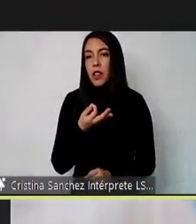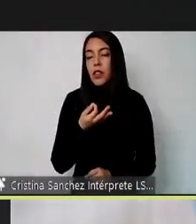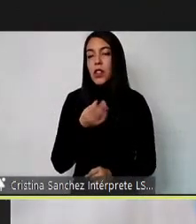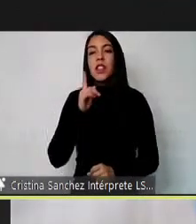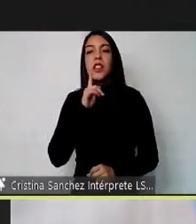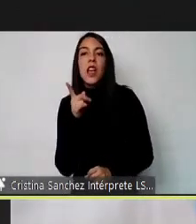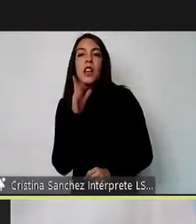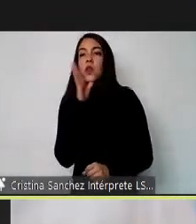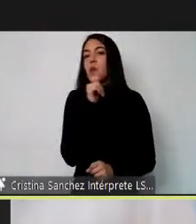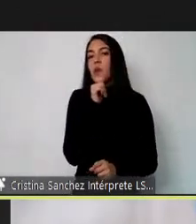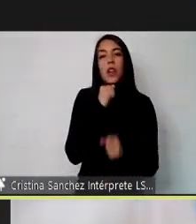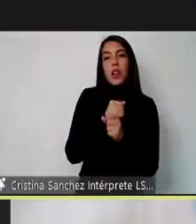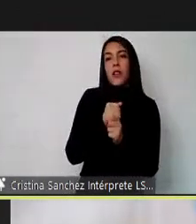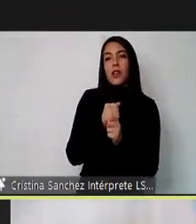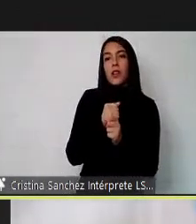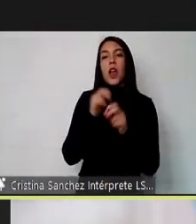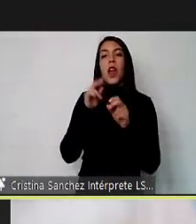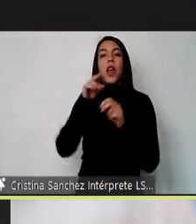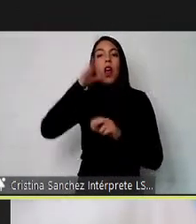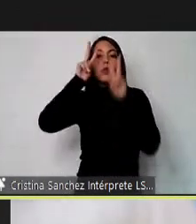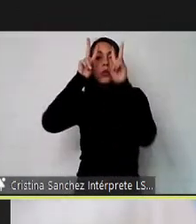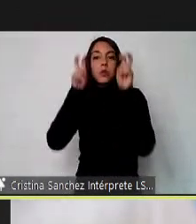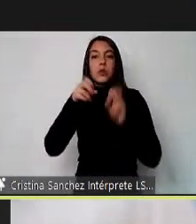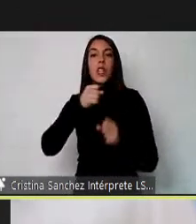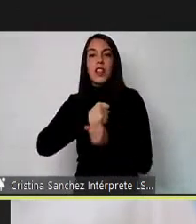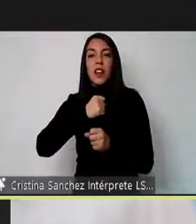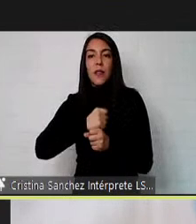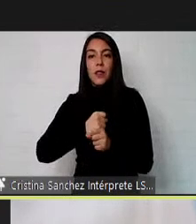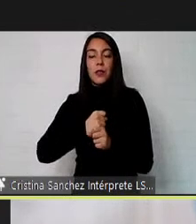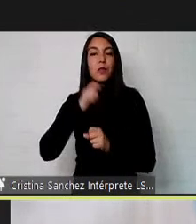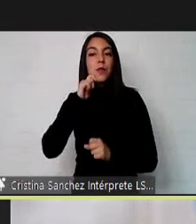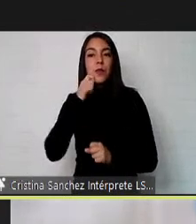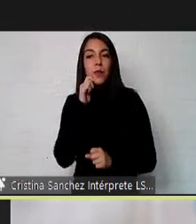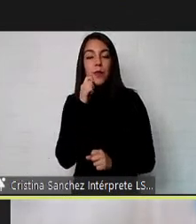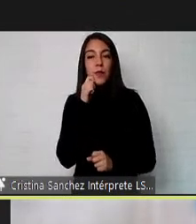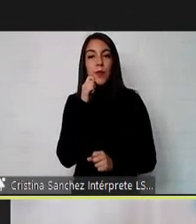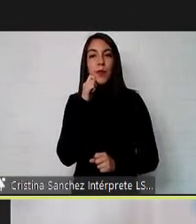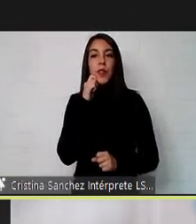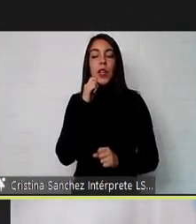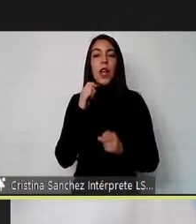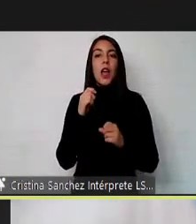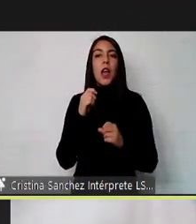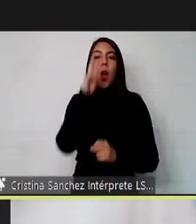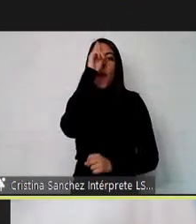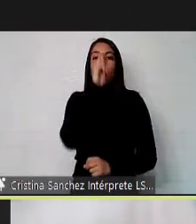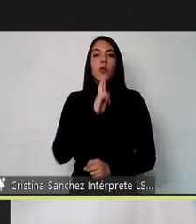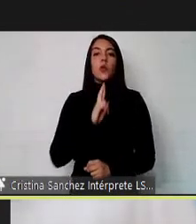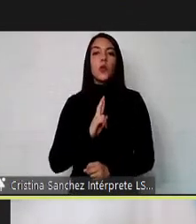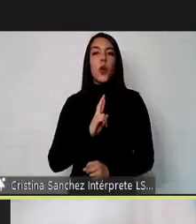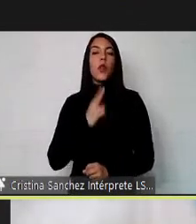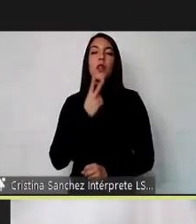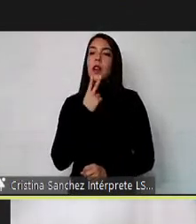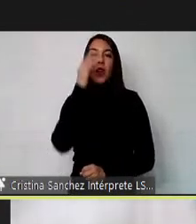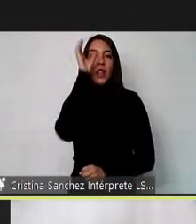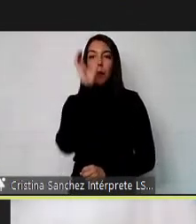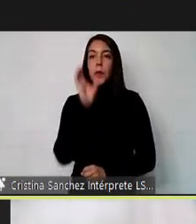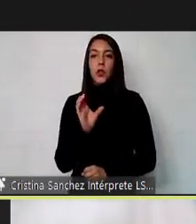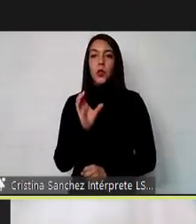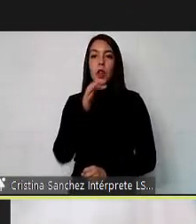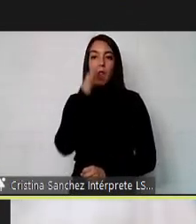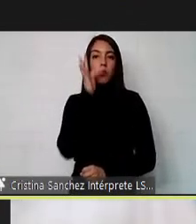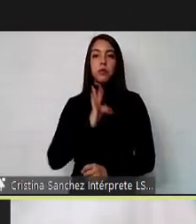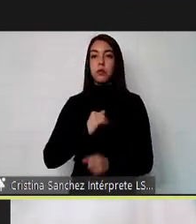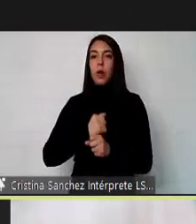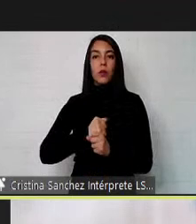no tienen trabajo cuando hablamos de trabajo estamos hablando de que un gran rol en la vida de las personas es el ser trabajador el